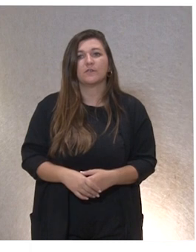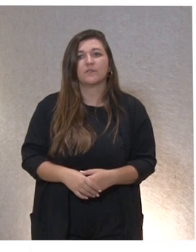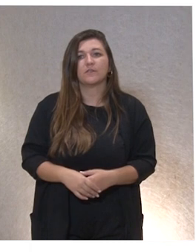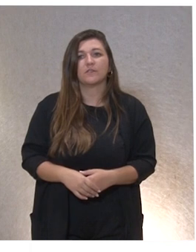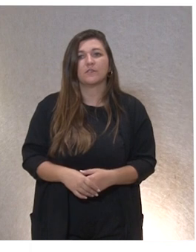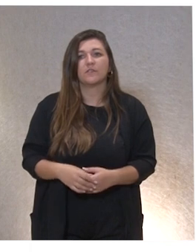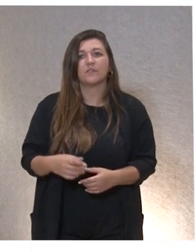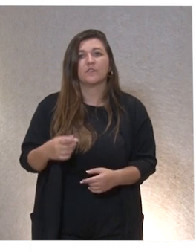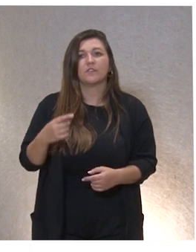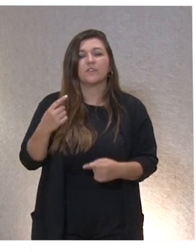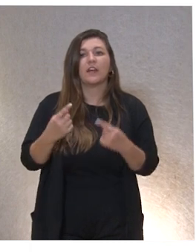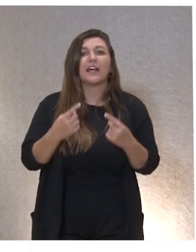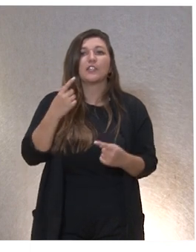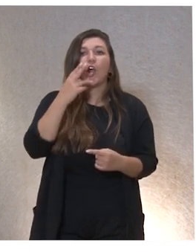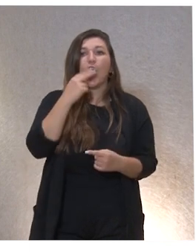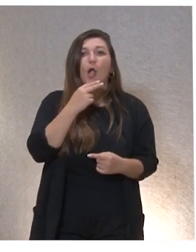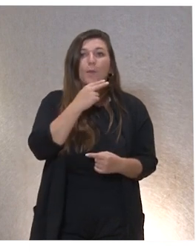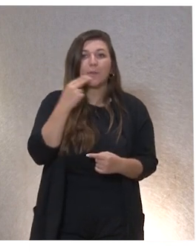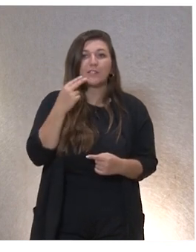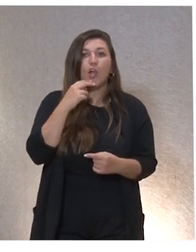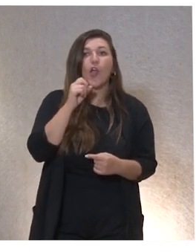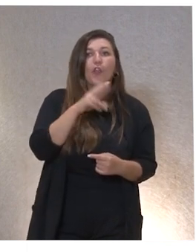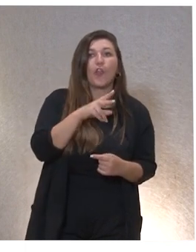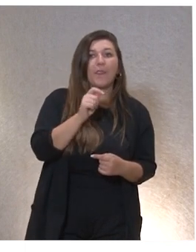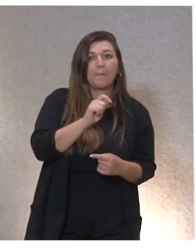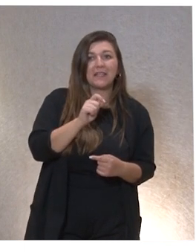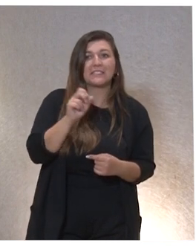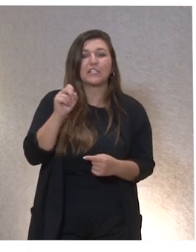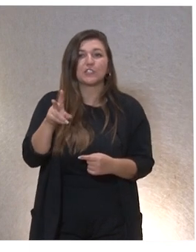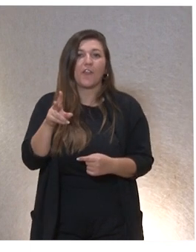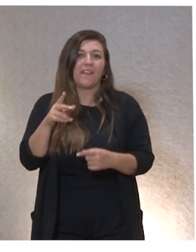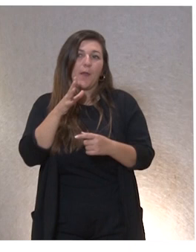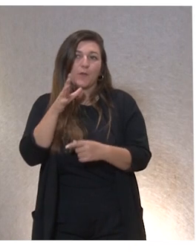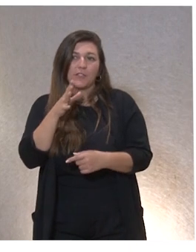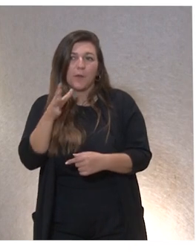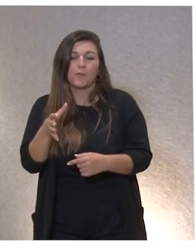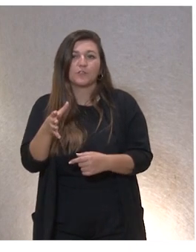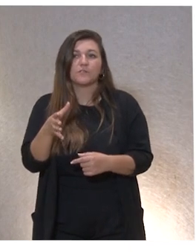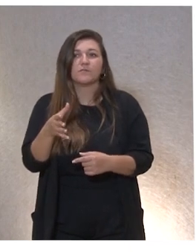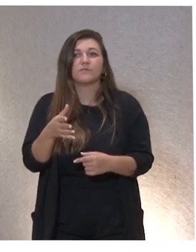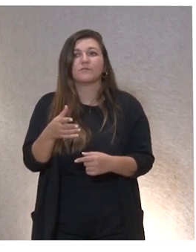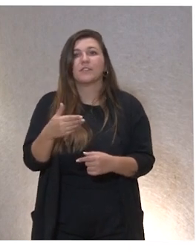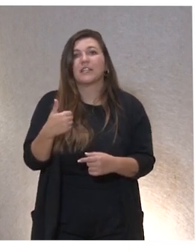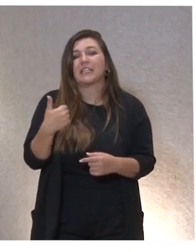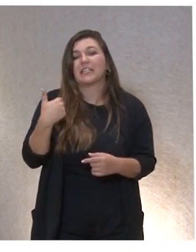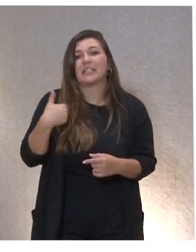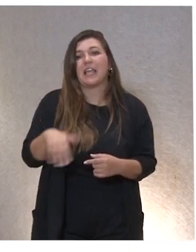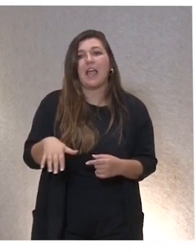Hemos creado compromisos a través de un calendario como 12 días, 12 meses, 12 causas. Y ya nos hemos